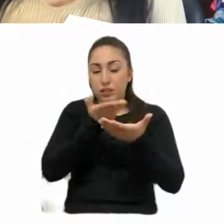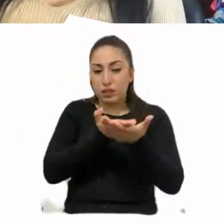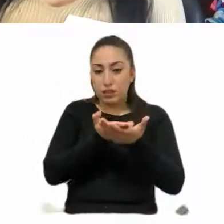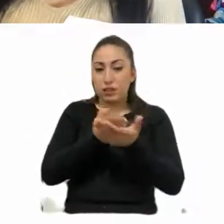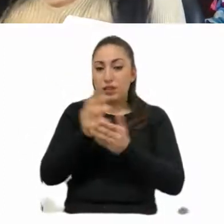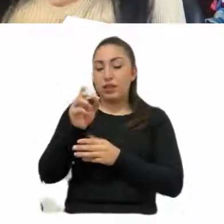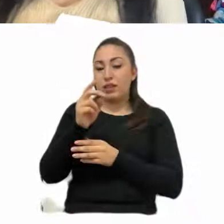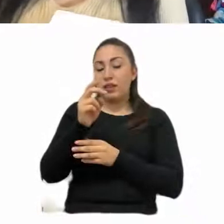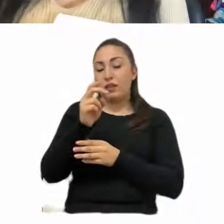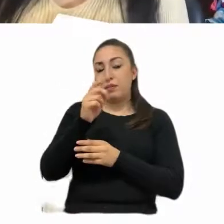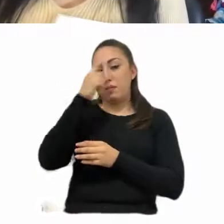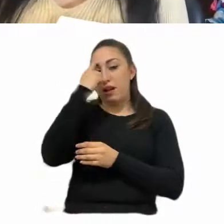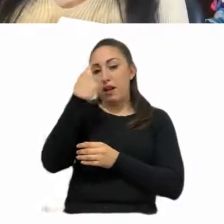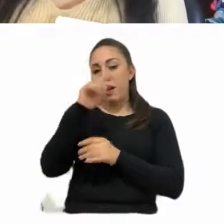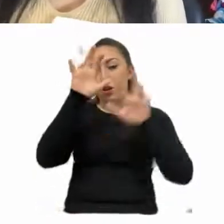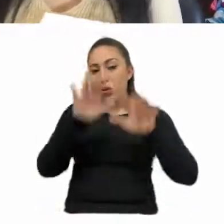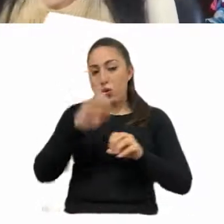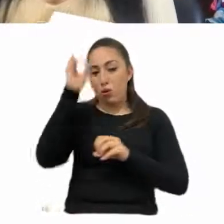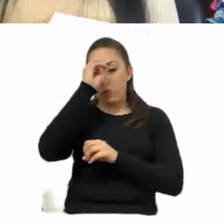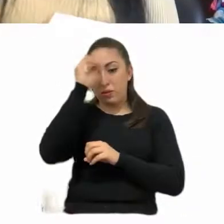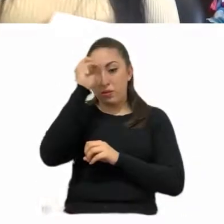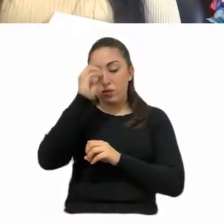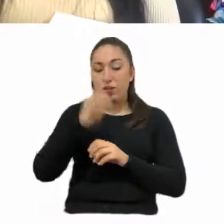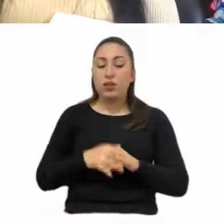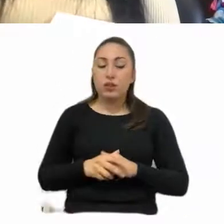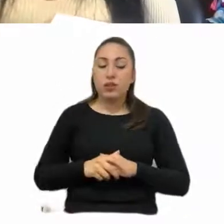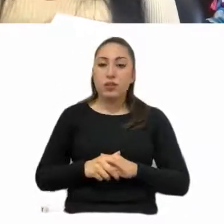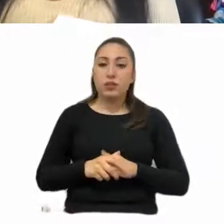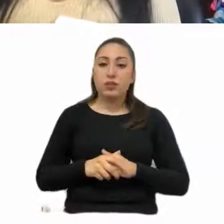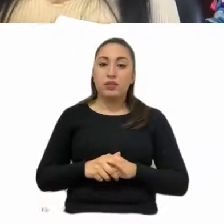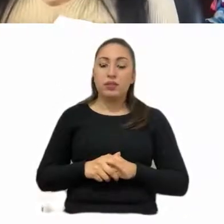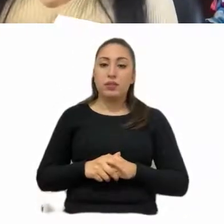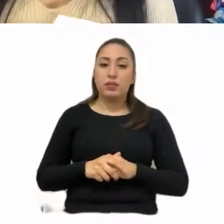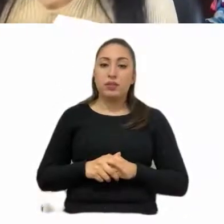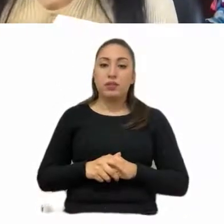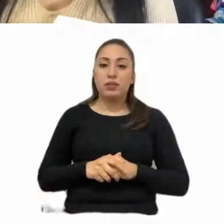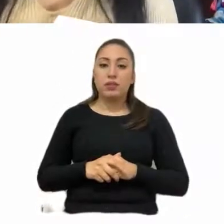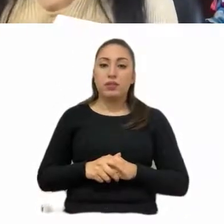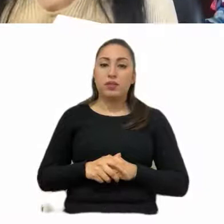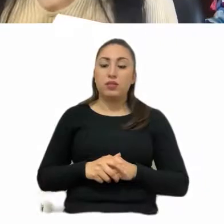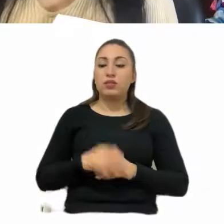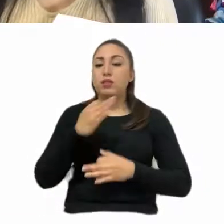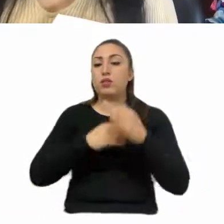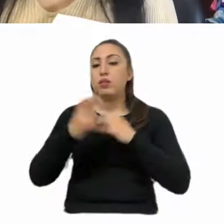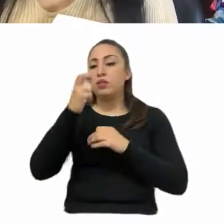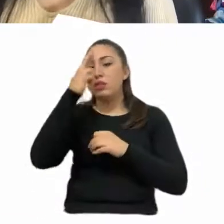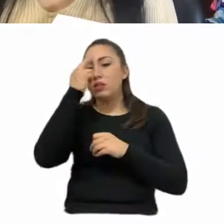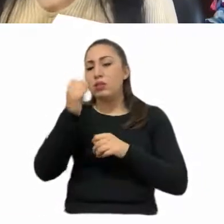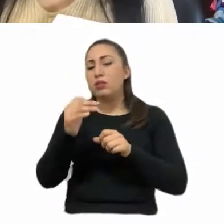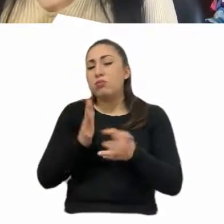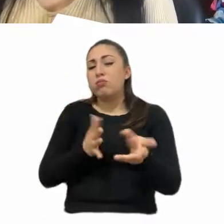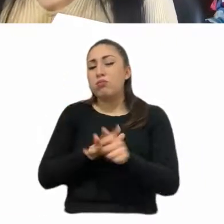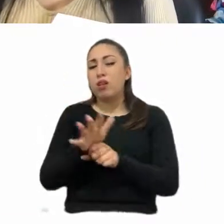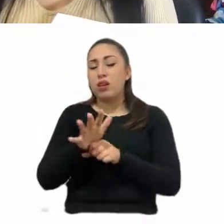esta propuesta de, de iniciativa. El tema tiene que ver, compañeras diputadas y diputados, que se